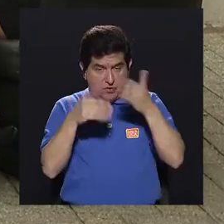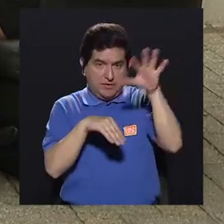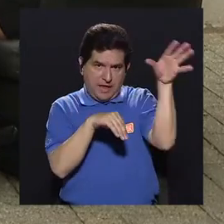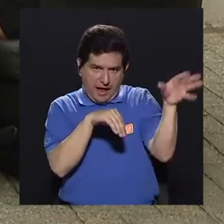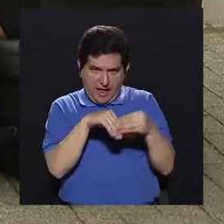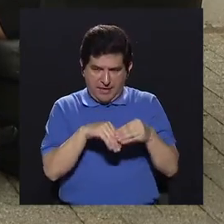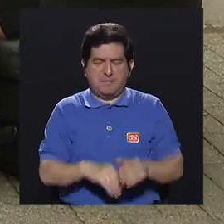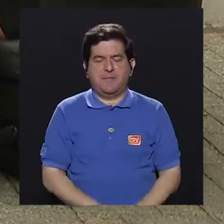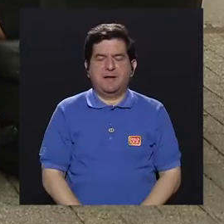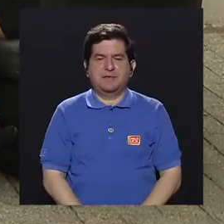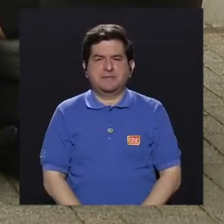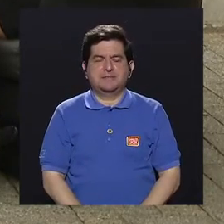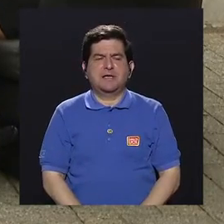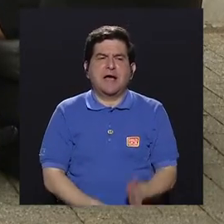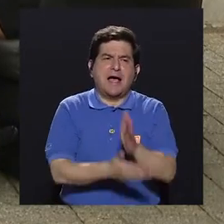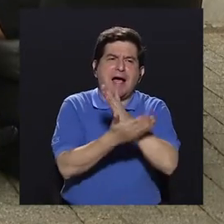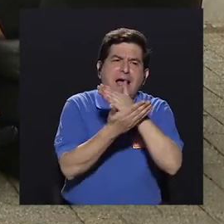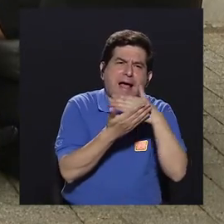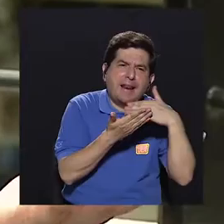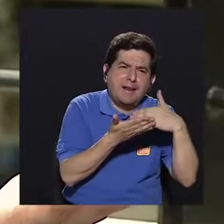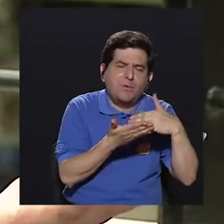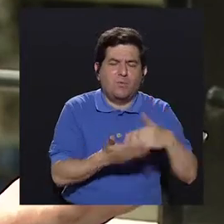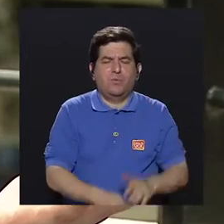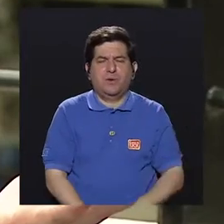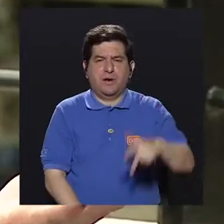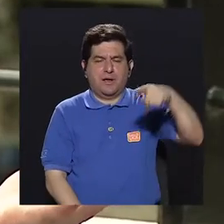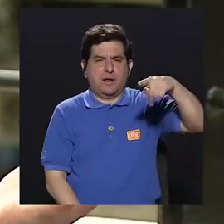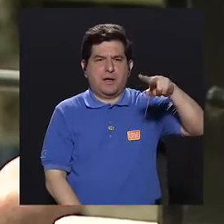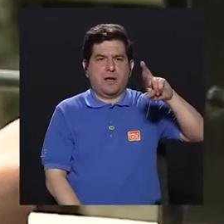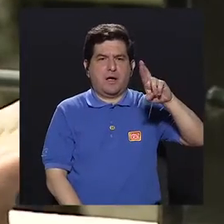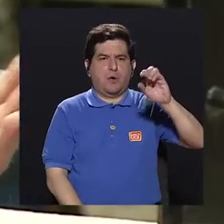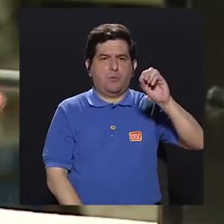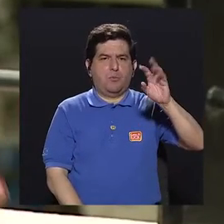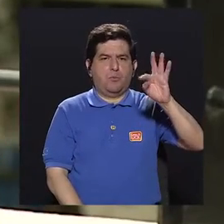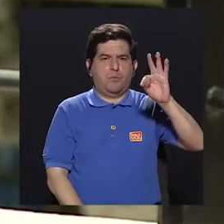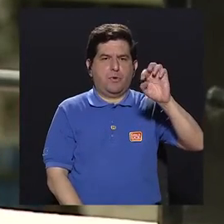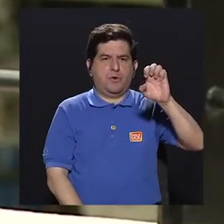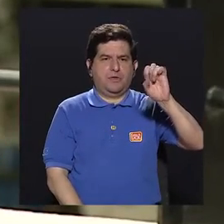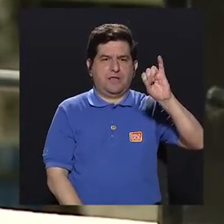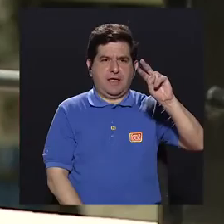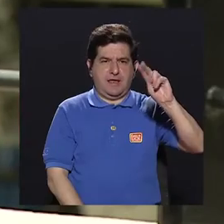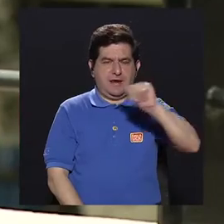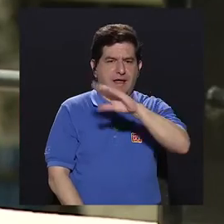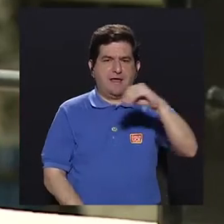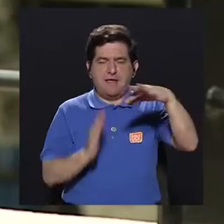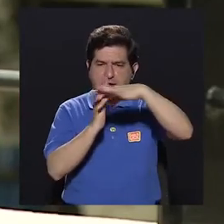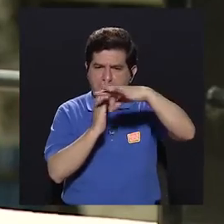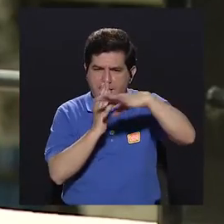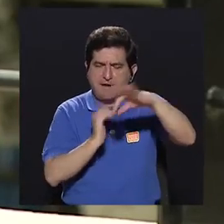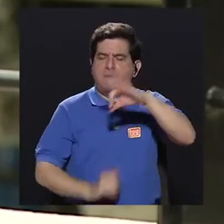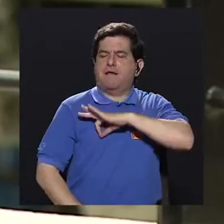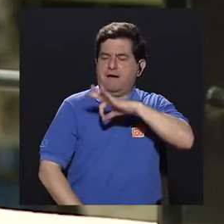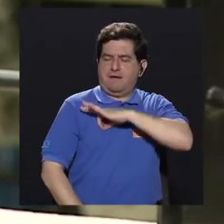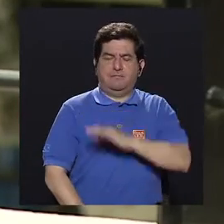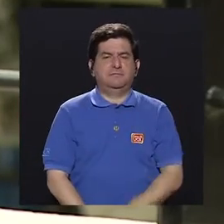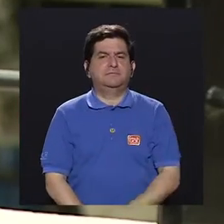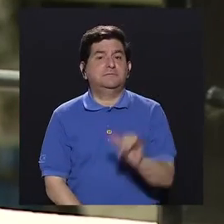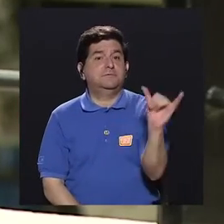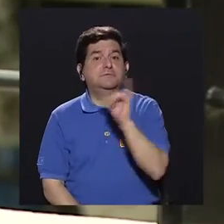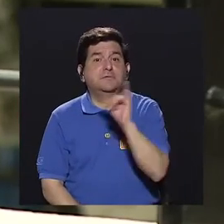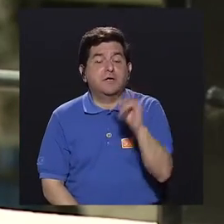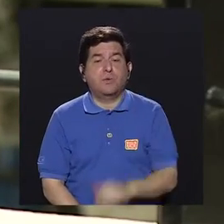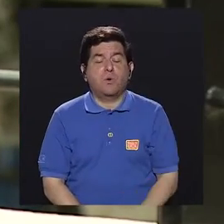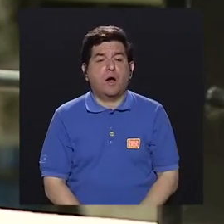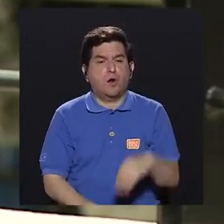aparte de proteínas, algunas de ellas, estas grasas beneficiosas y también un